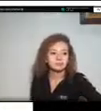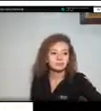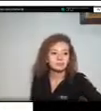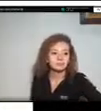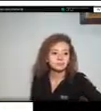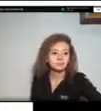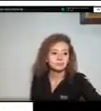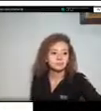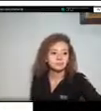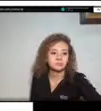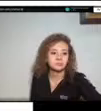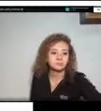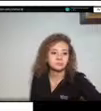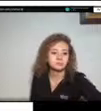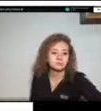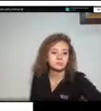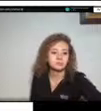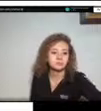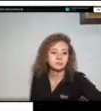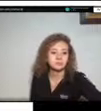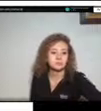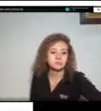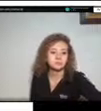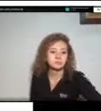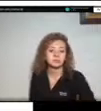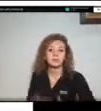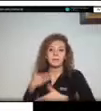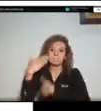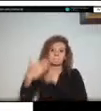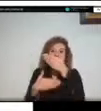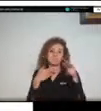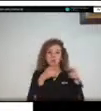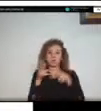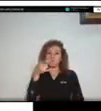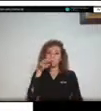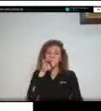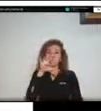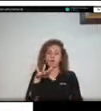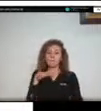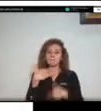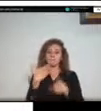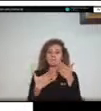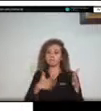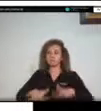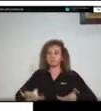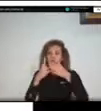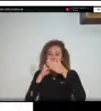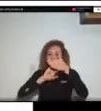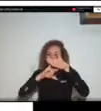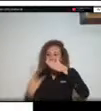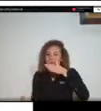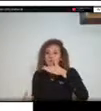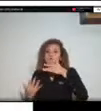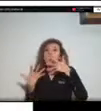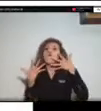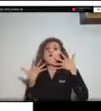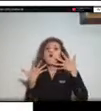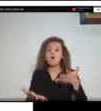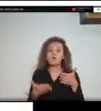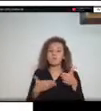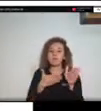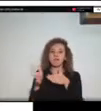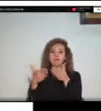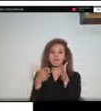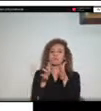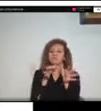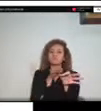Guape y los todo el área de drenaje hacia el Guaviare